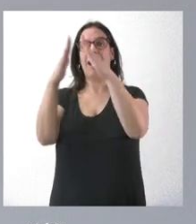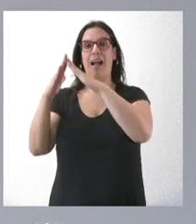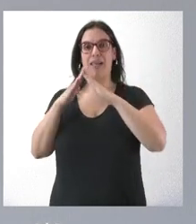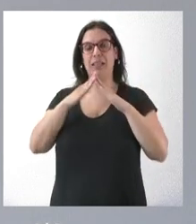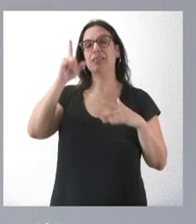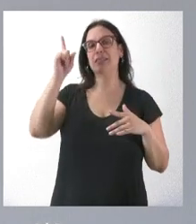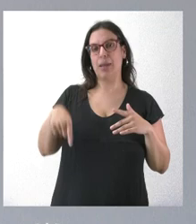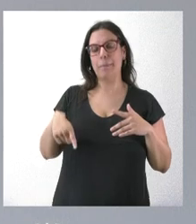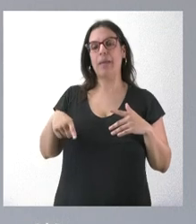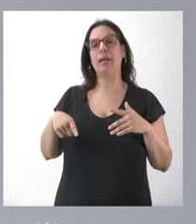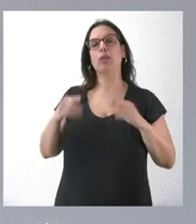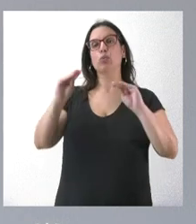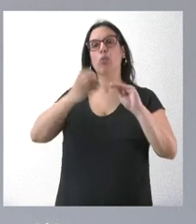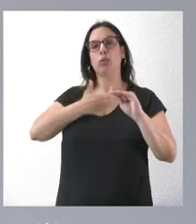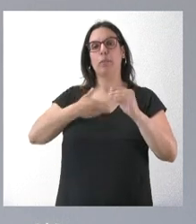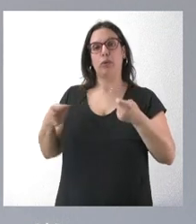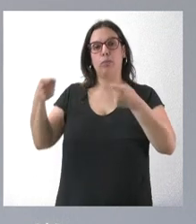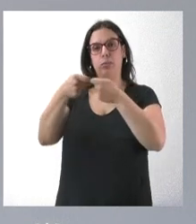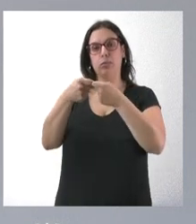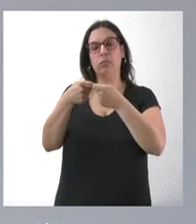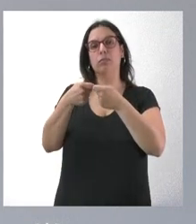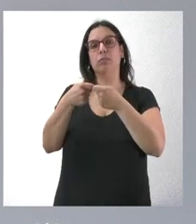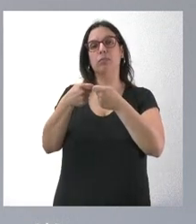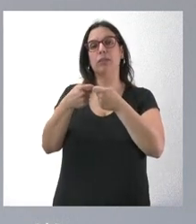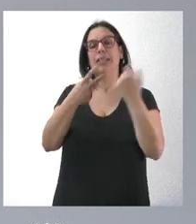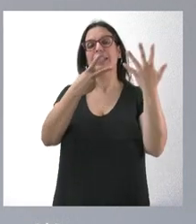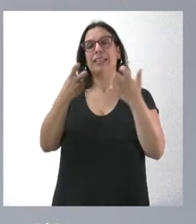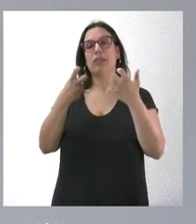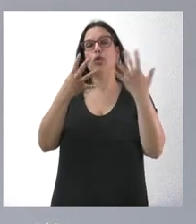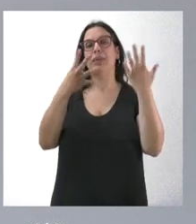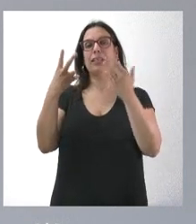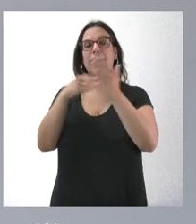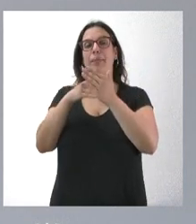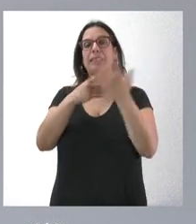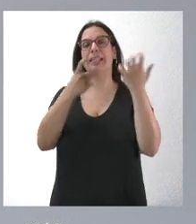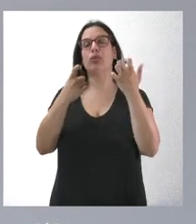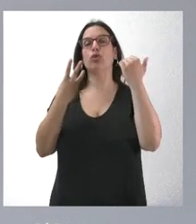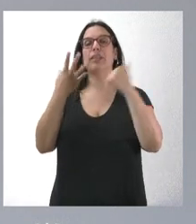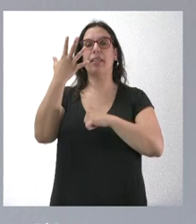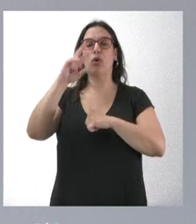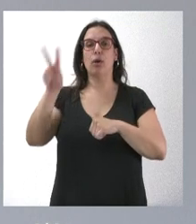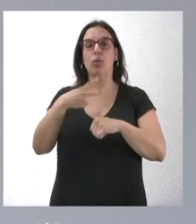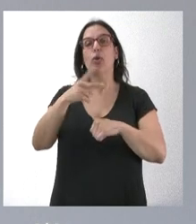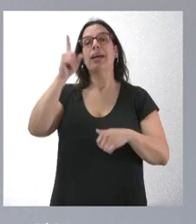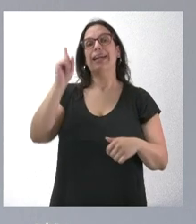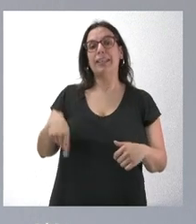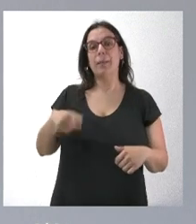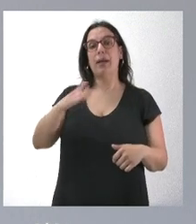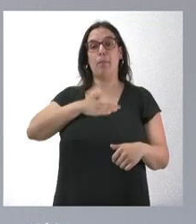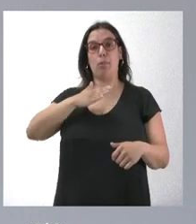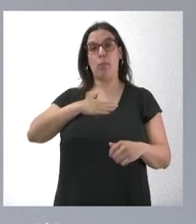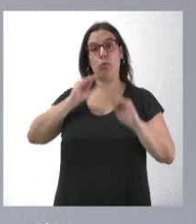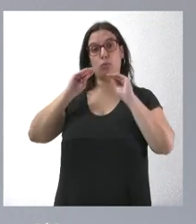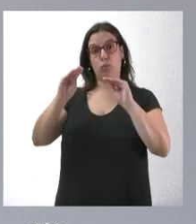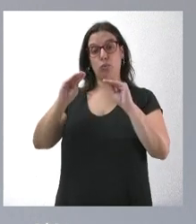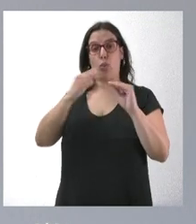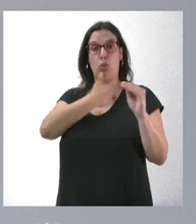una aportación del Ayuntamiento de una cantidad de 797.685 euros y una aportación de los particulares